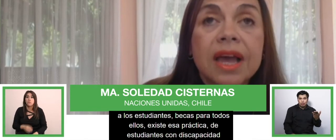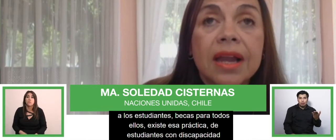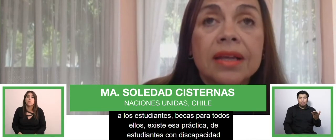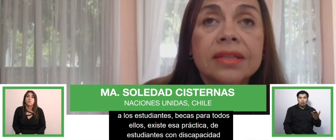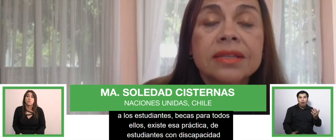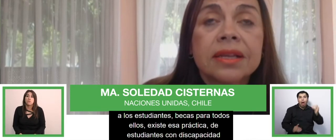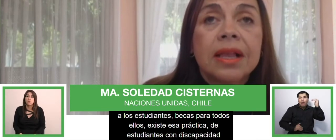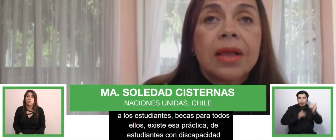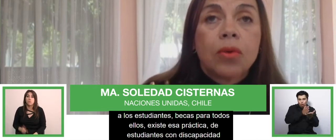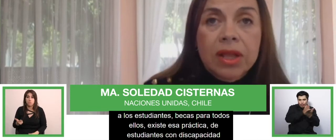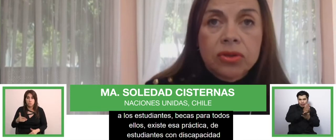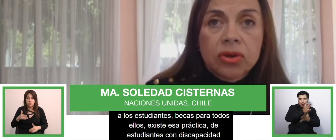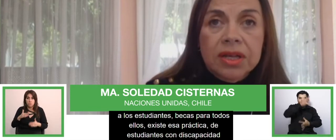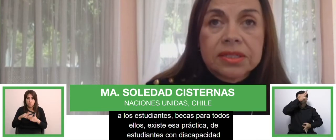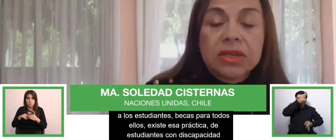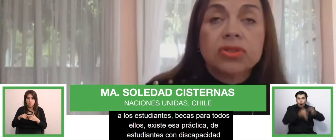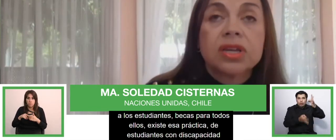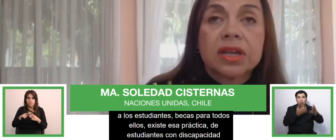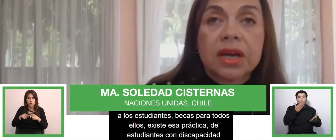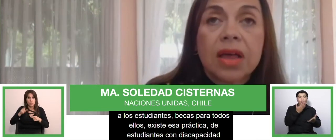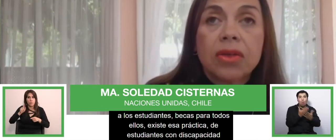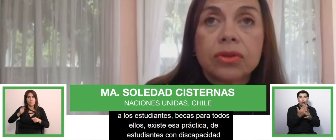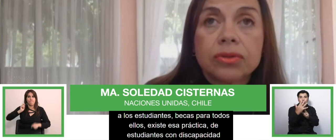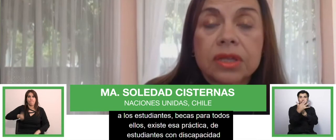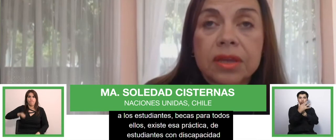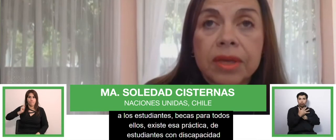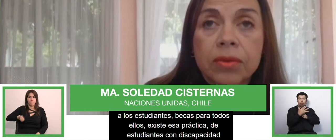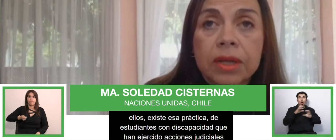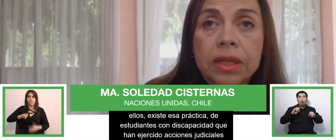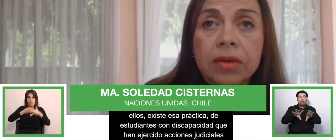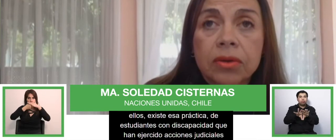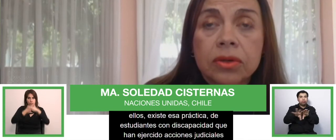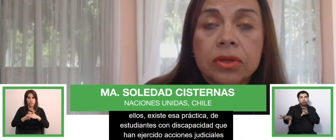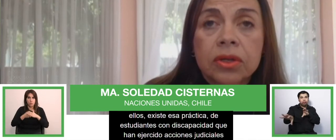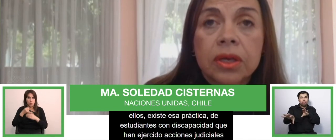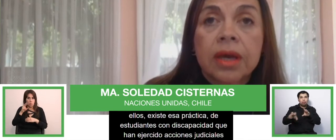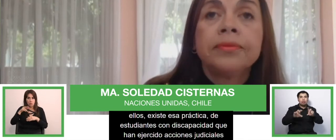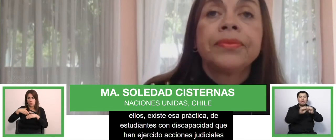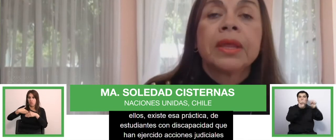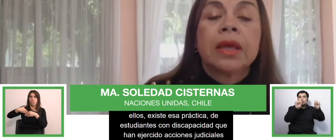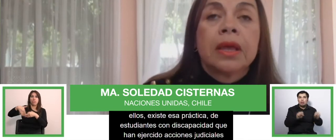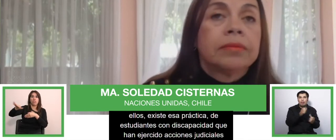judiciales cuando han sido segregados de un sistema educativo.